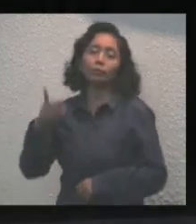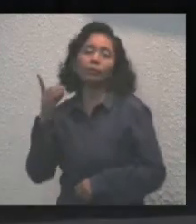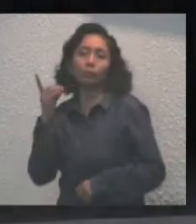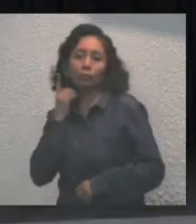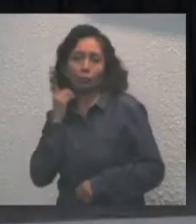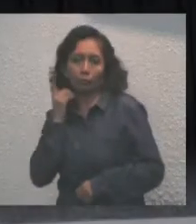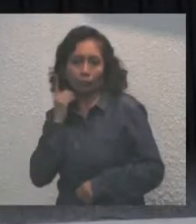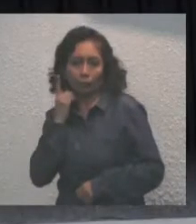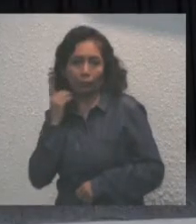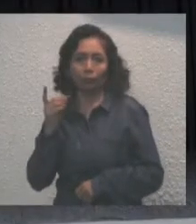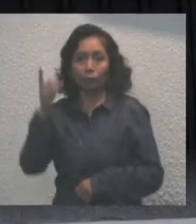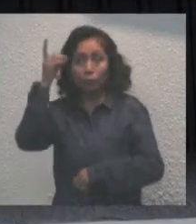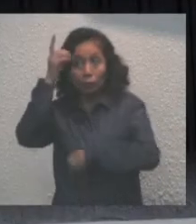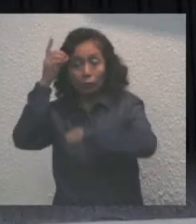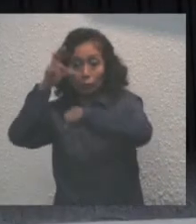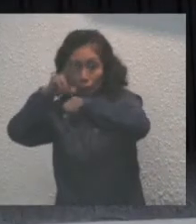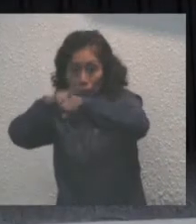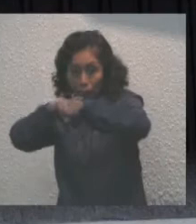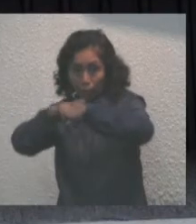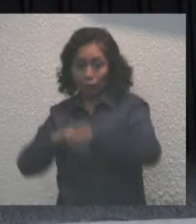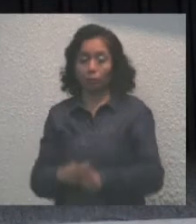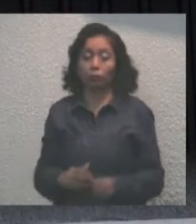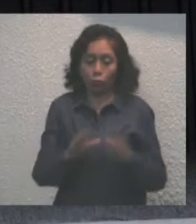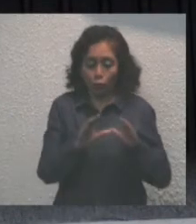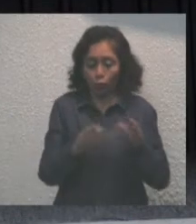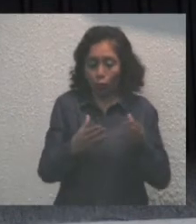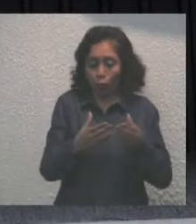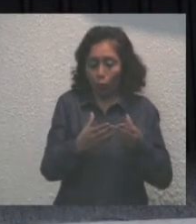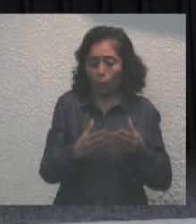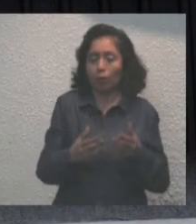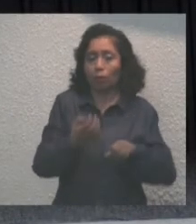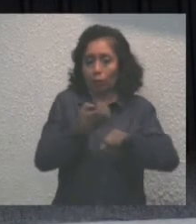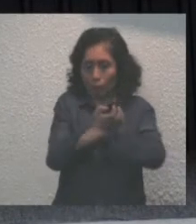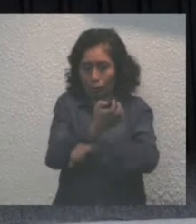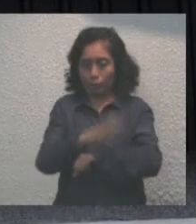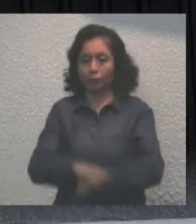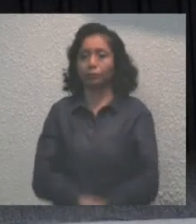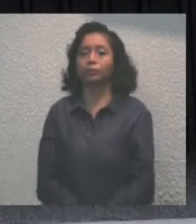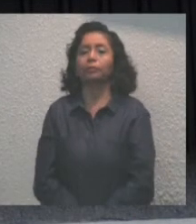directiva de la decimosexta legislatura del Estado.